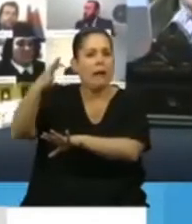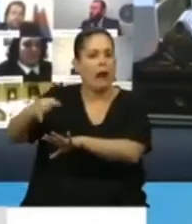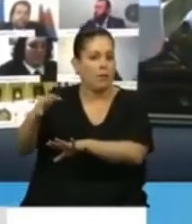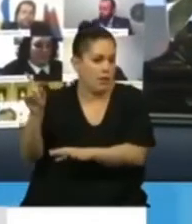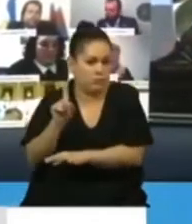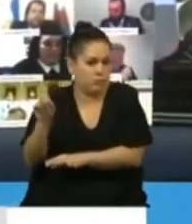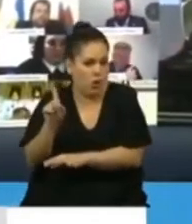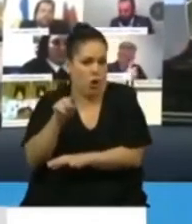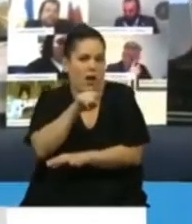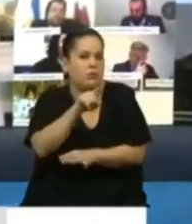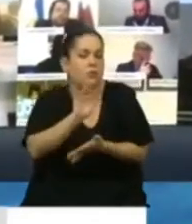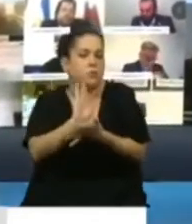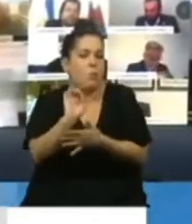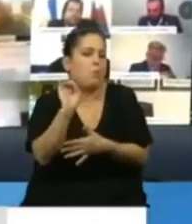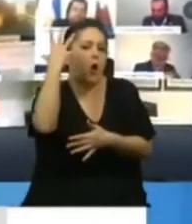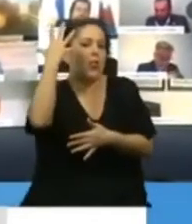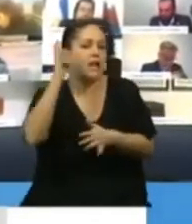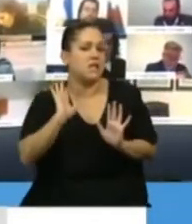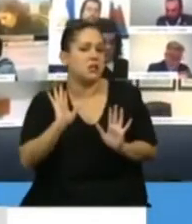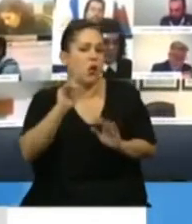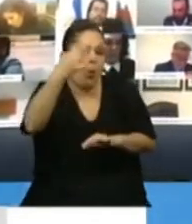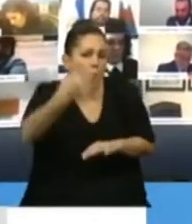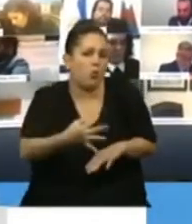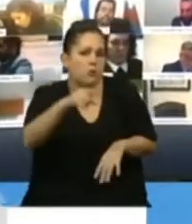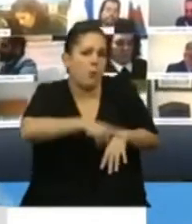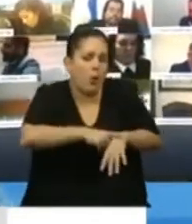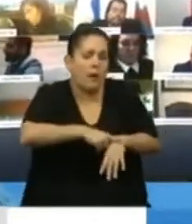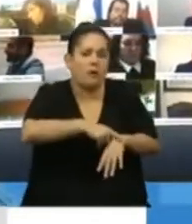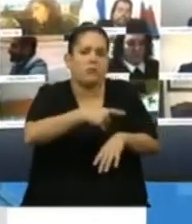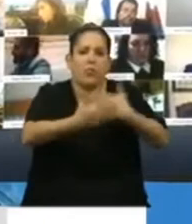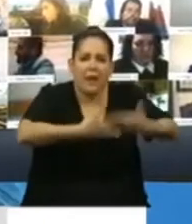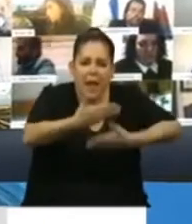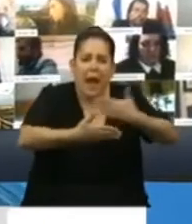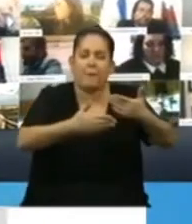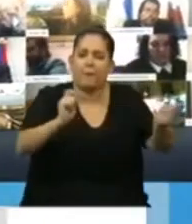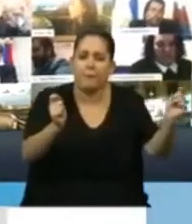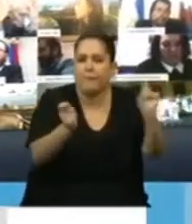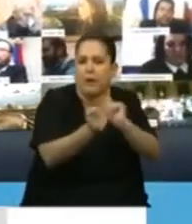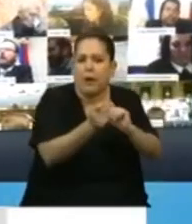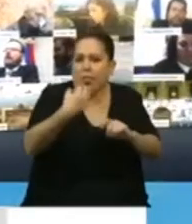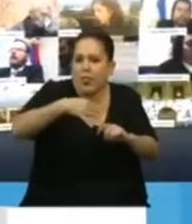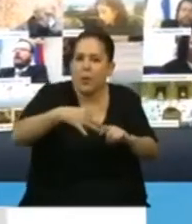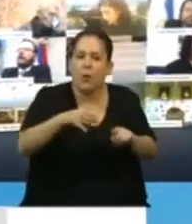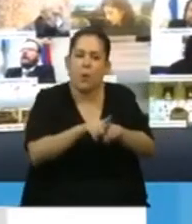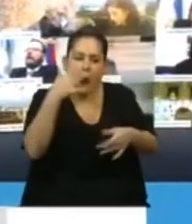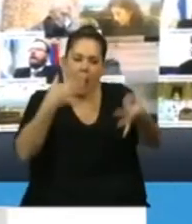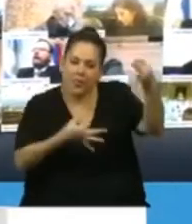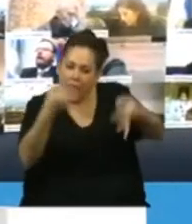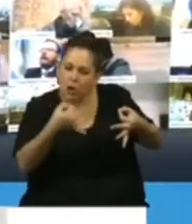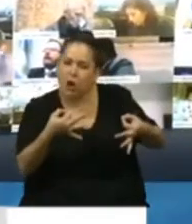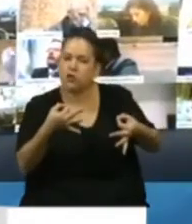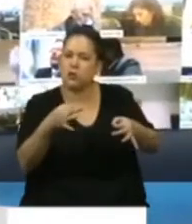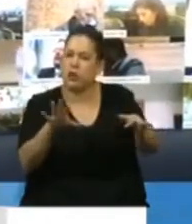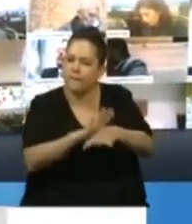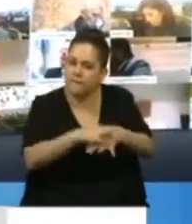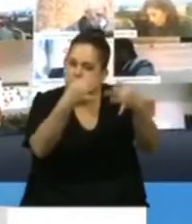llega en un instante, sino que es dinámico y que lo tenemos que abordar con diagnósticos acertados,